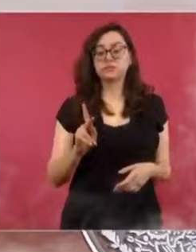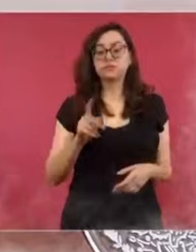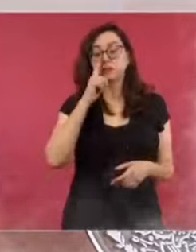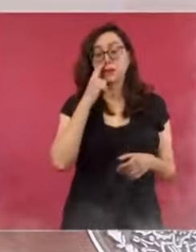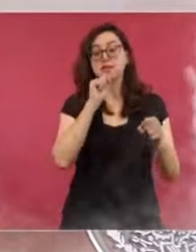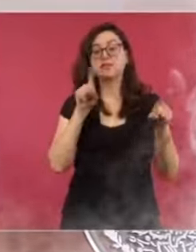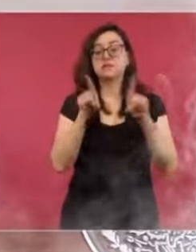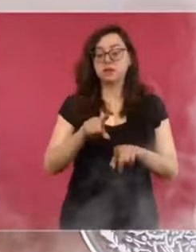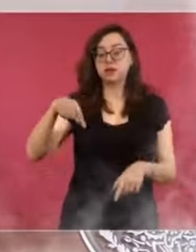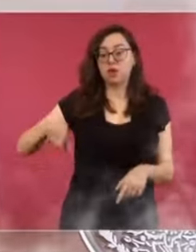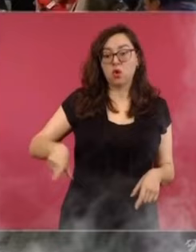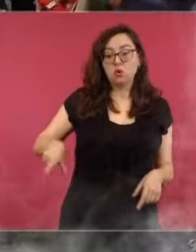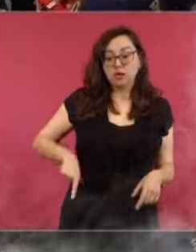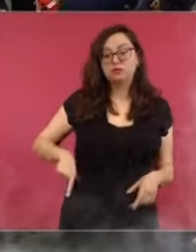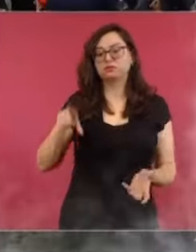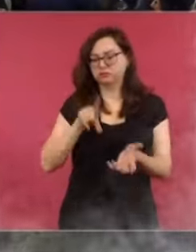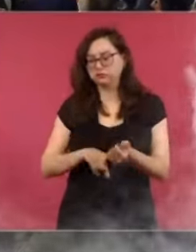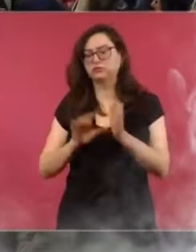gente honesta, como Jesús,